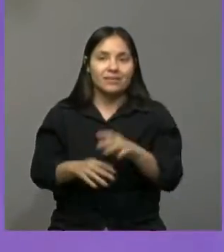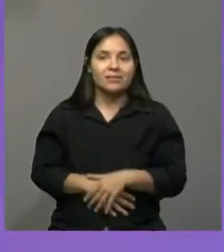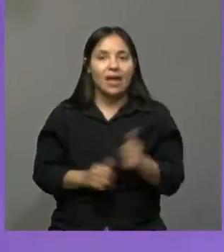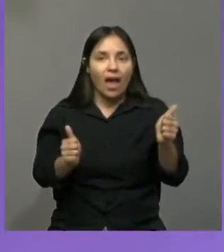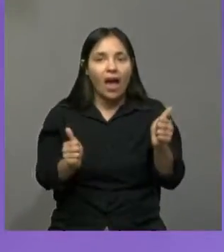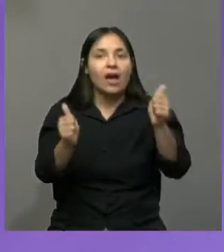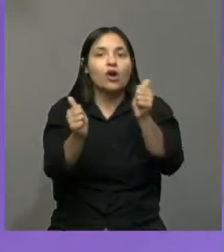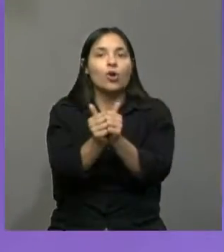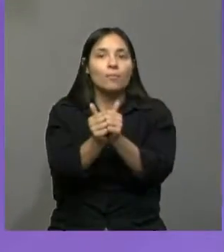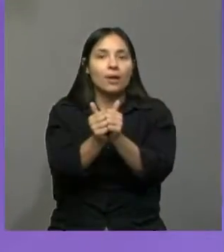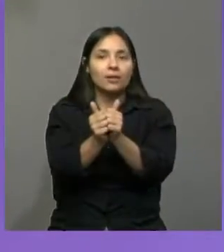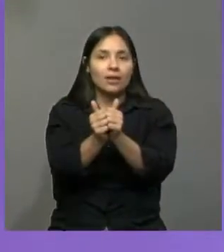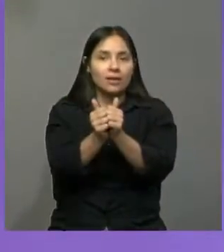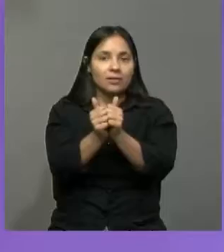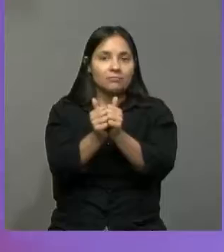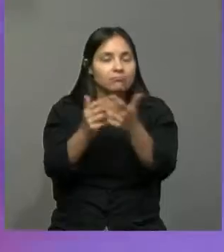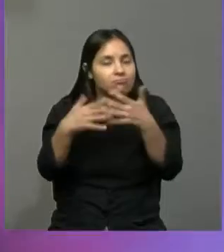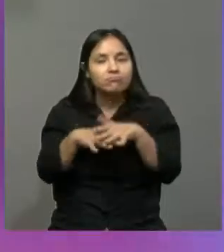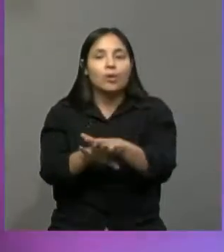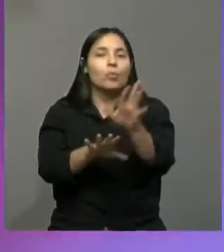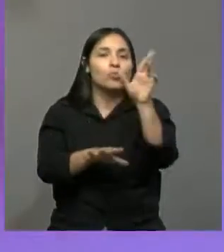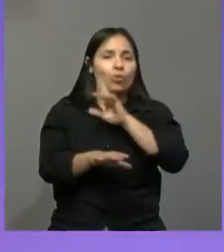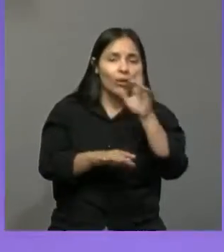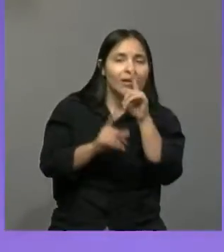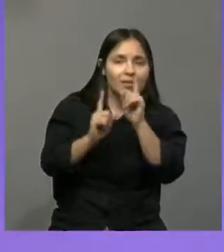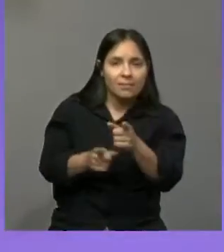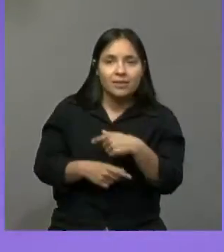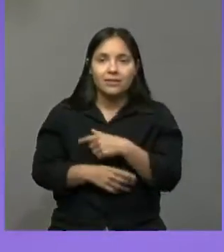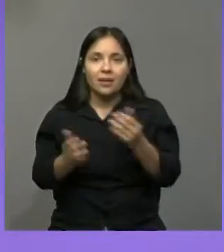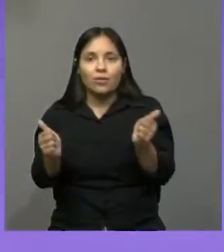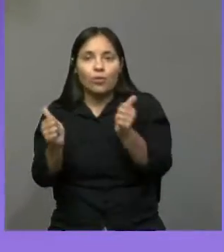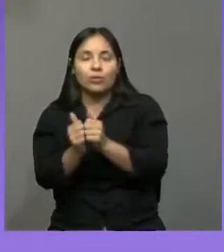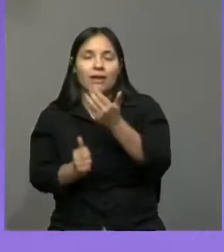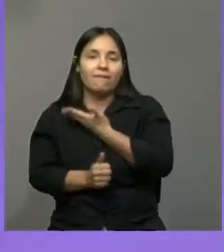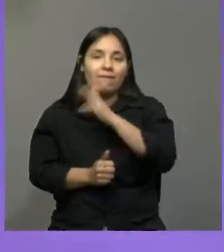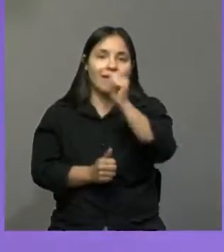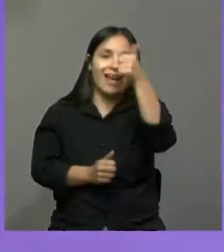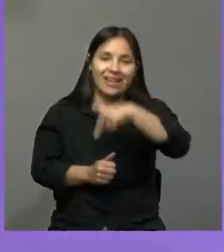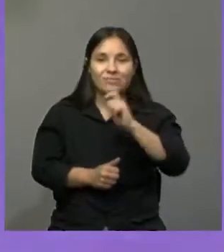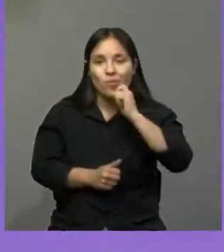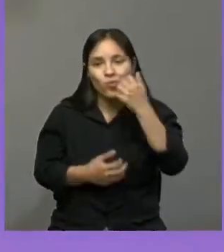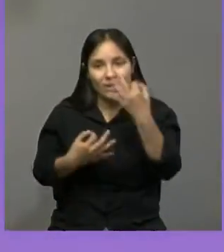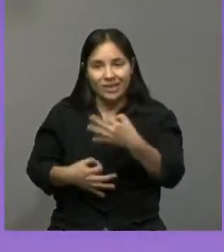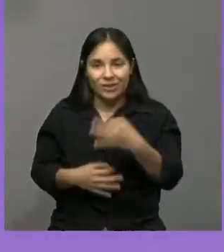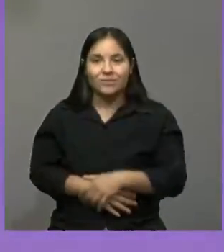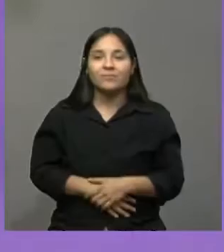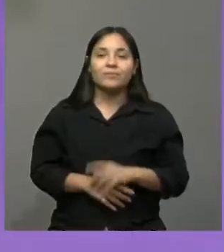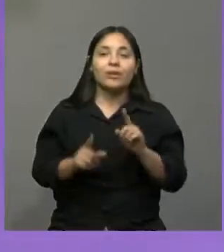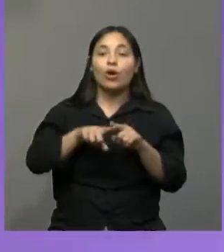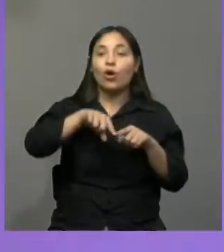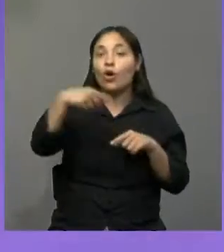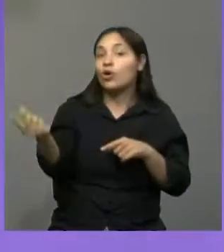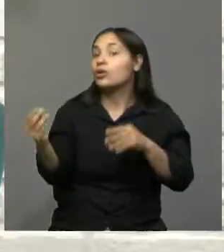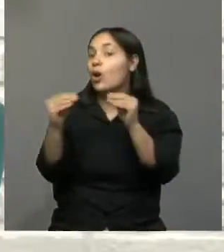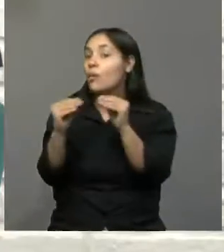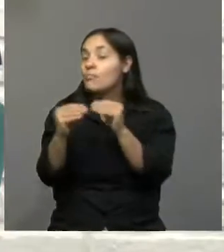Acompañar a esta inclusión es tremendo, y más si es con la Fran, que mejor que con ella. Y el resto de los chicos